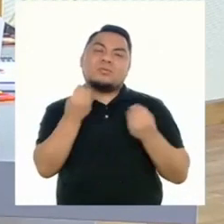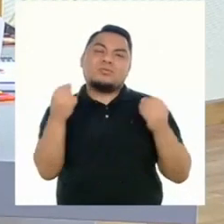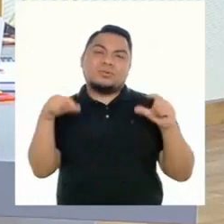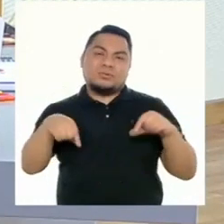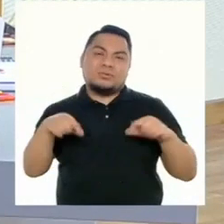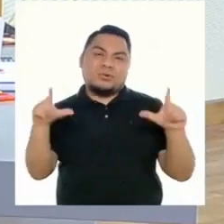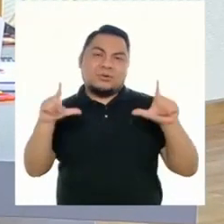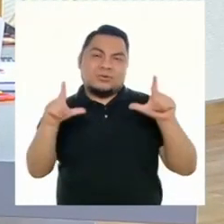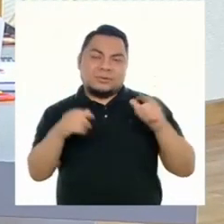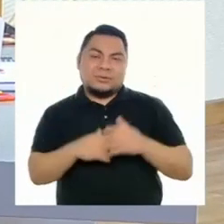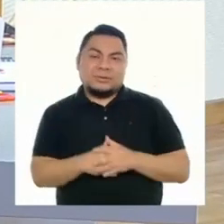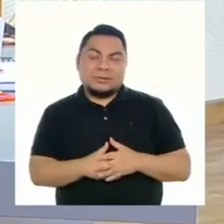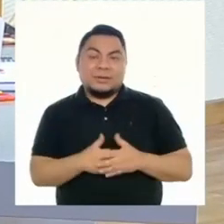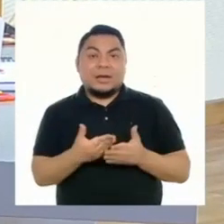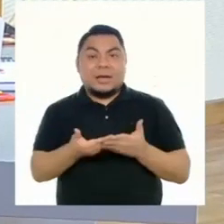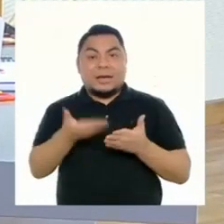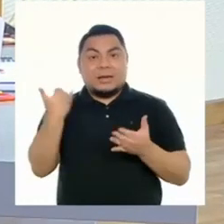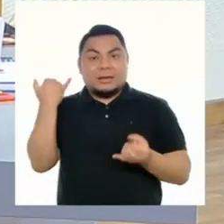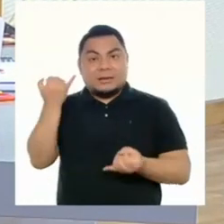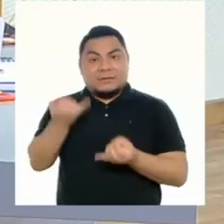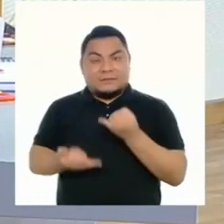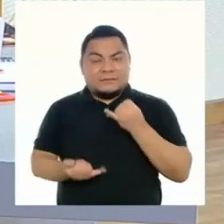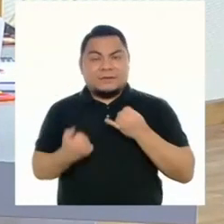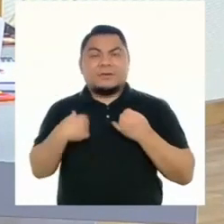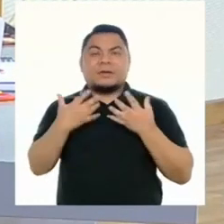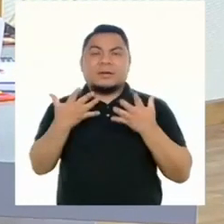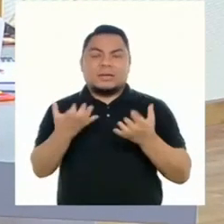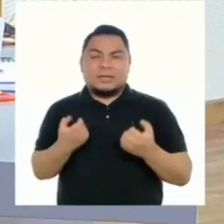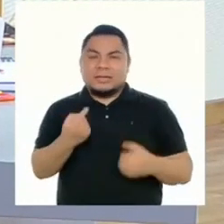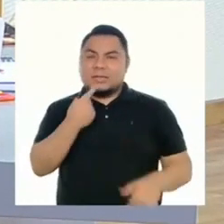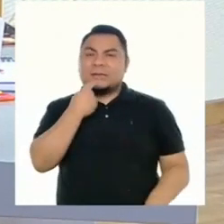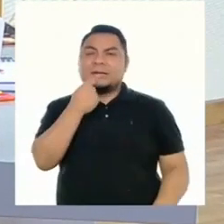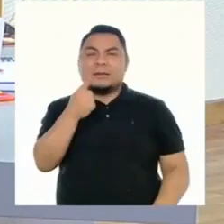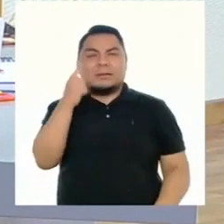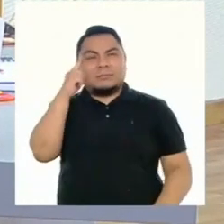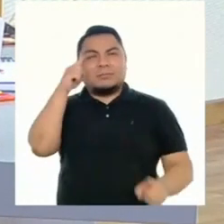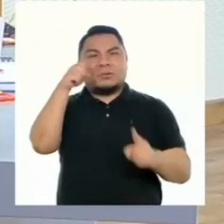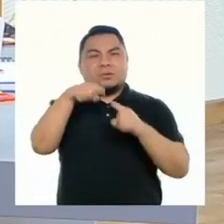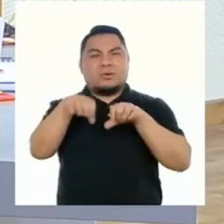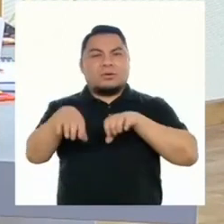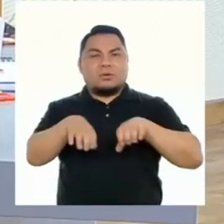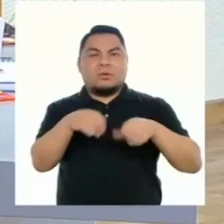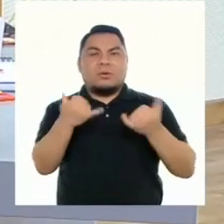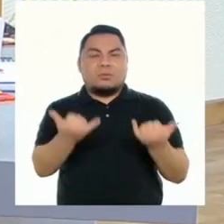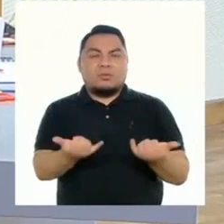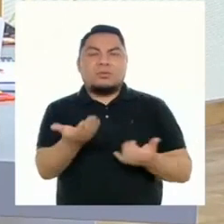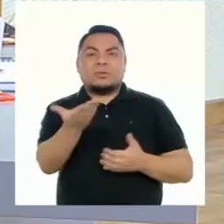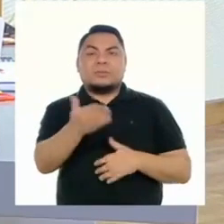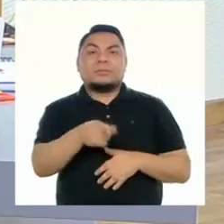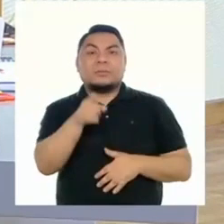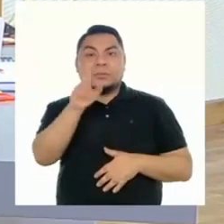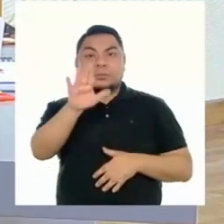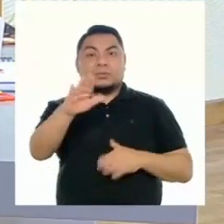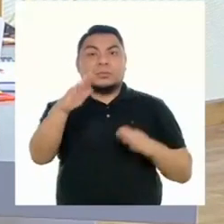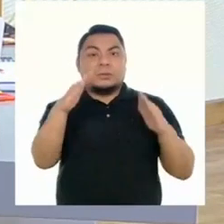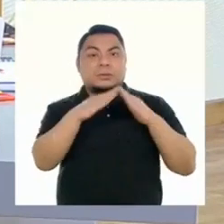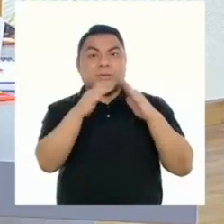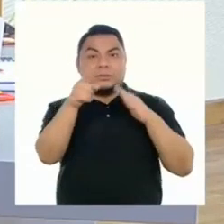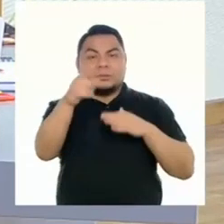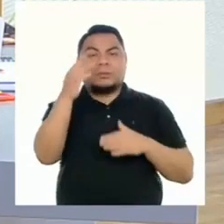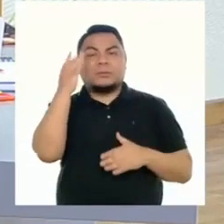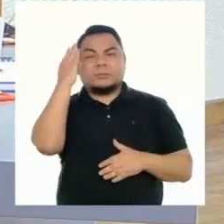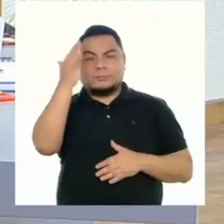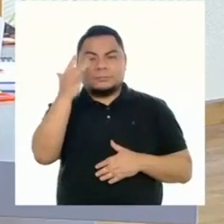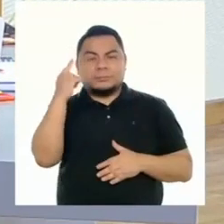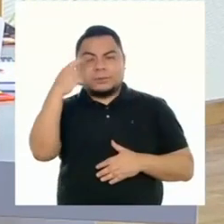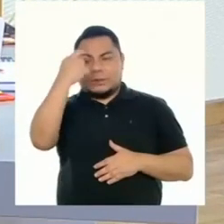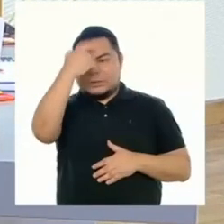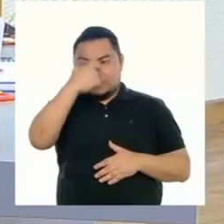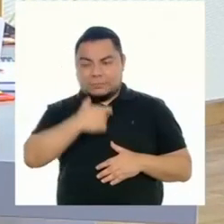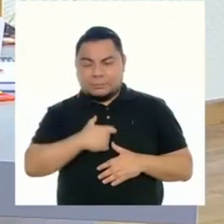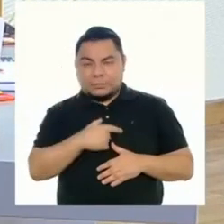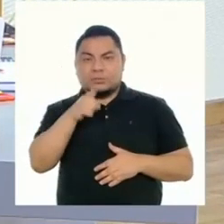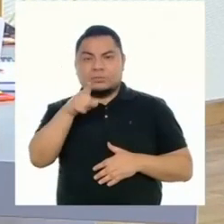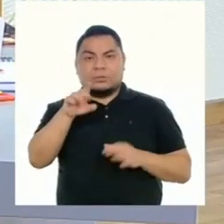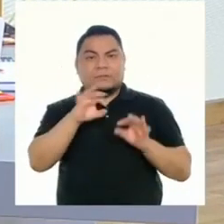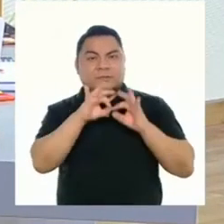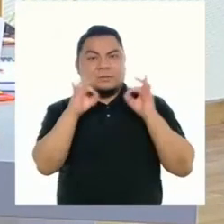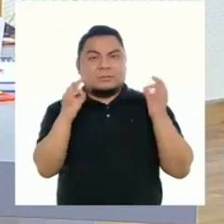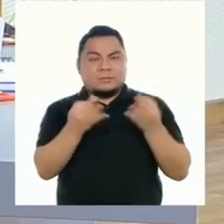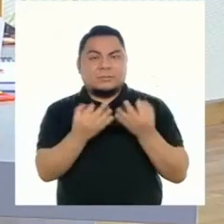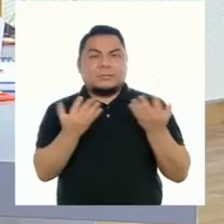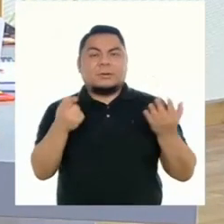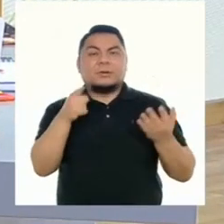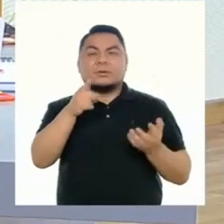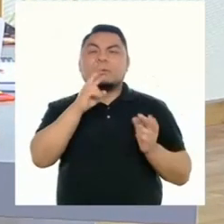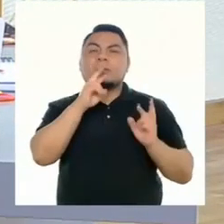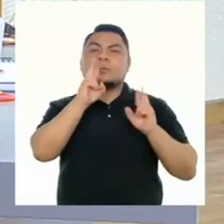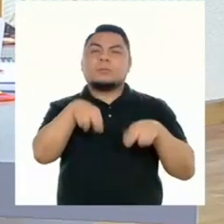mucho el programa de hoy. Antes de terminar, quiero dejarles el reto del día de hoy. En casa, reflexionen de manera personal y con sus